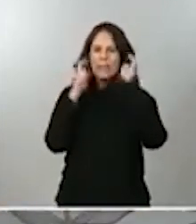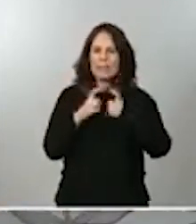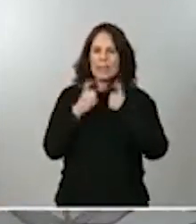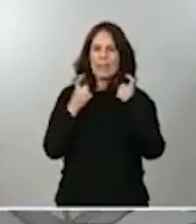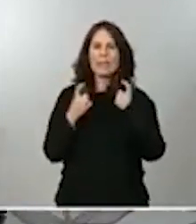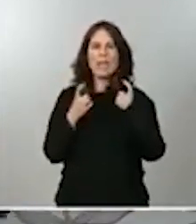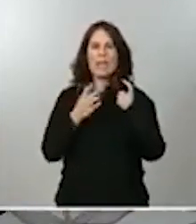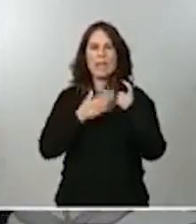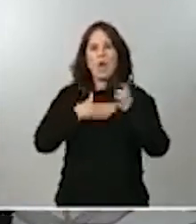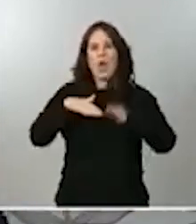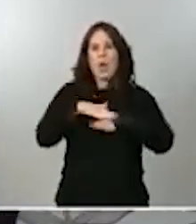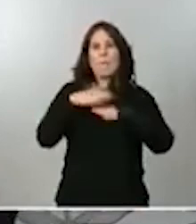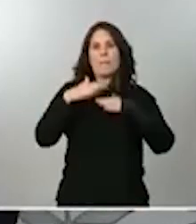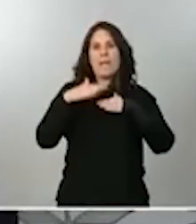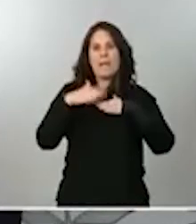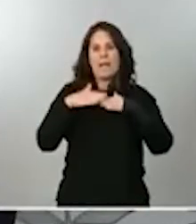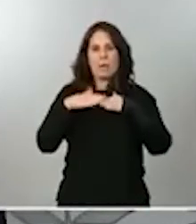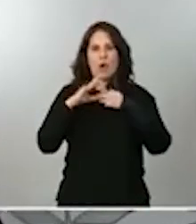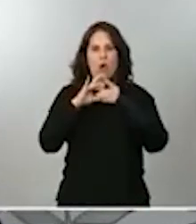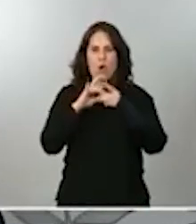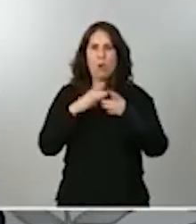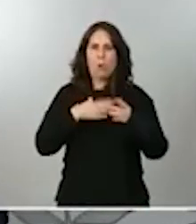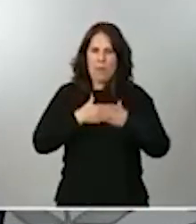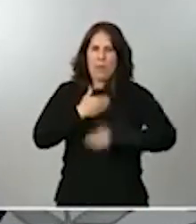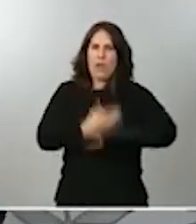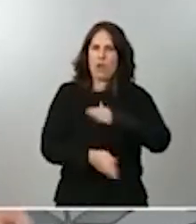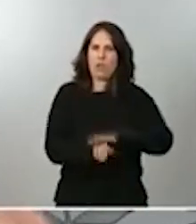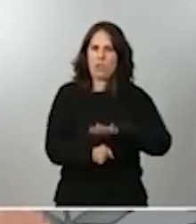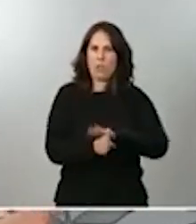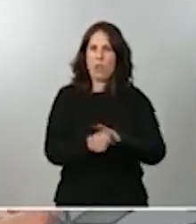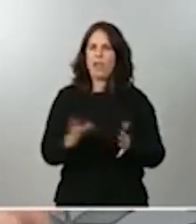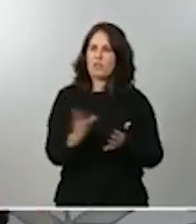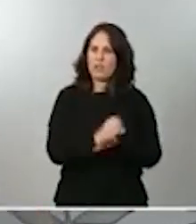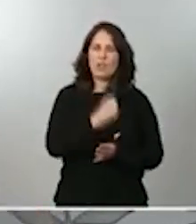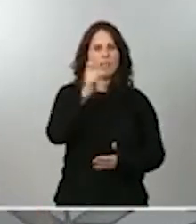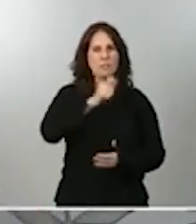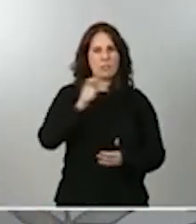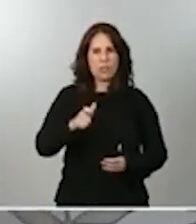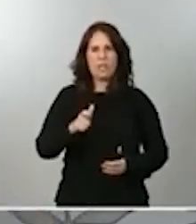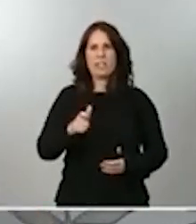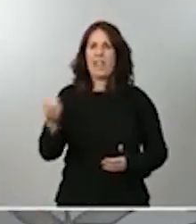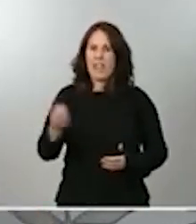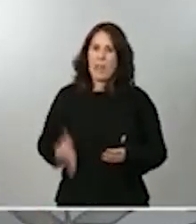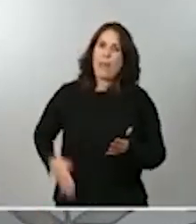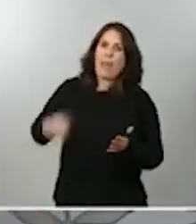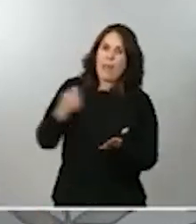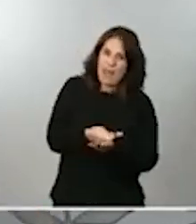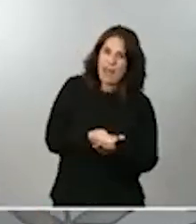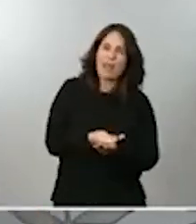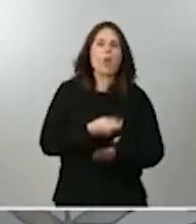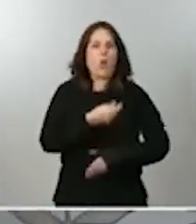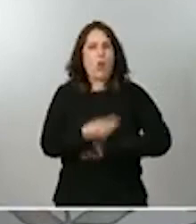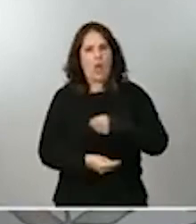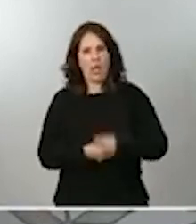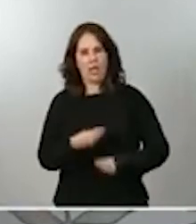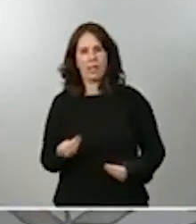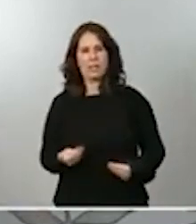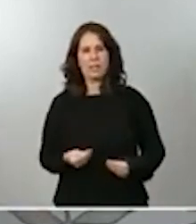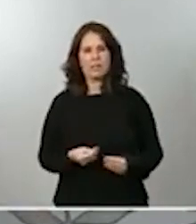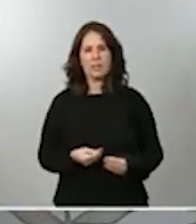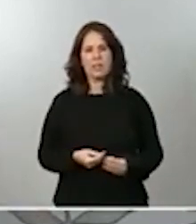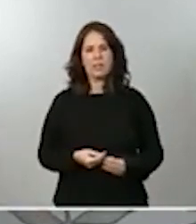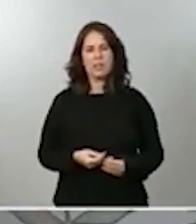es decir para que todos los que tienen que contribuir lo hagan que es la manera popular de transmitir ese mensaje sino que por otra parte